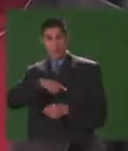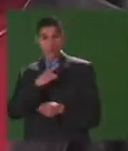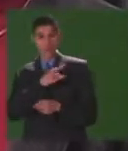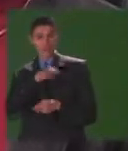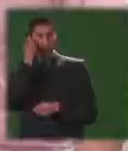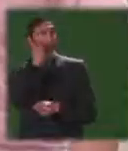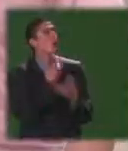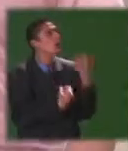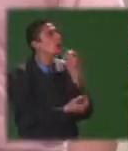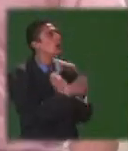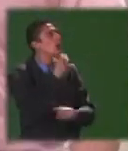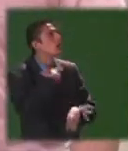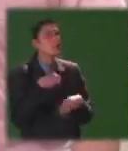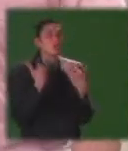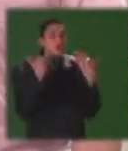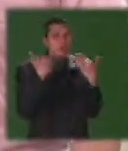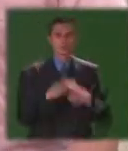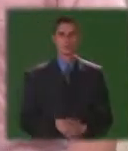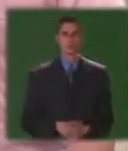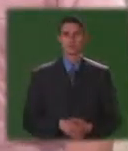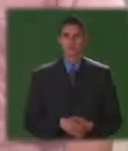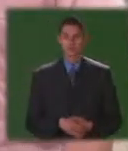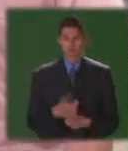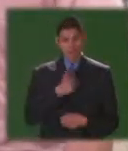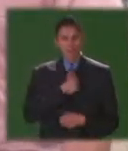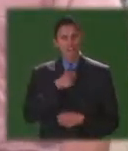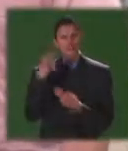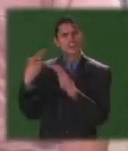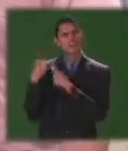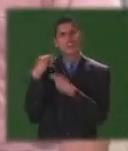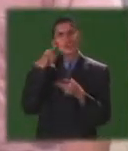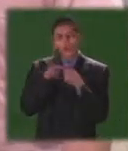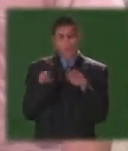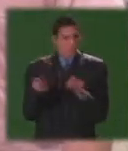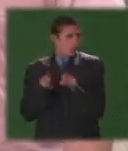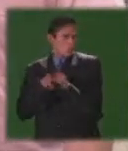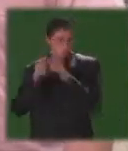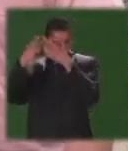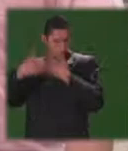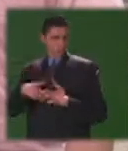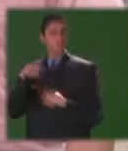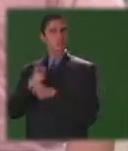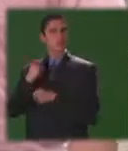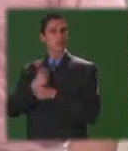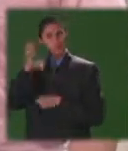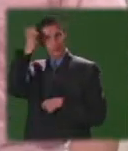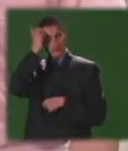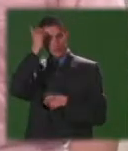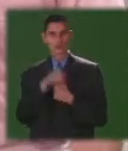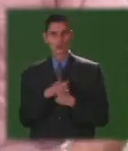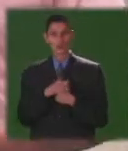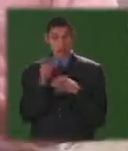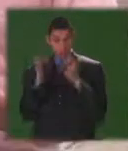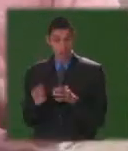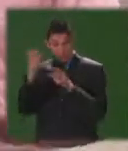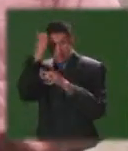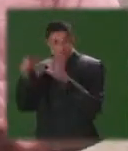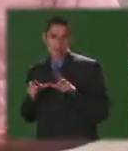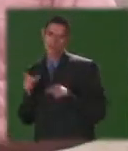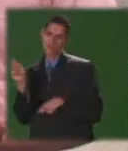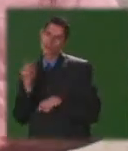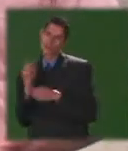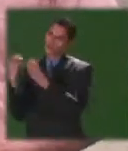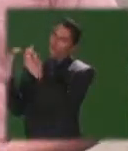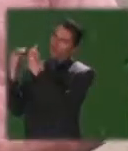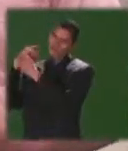como muy enriquecedor Mi función es acá prestar la labor de un docente en formación con los diferentes